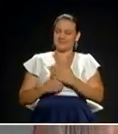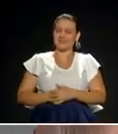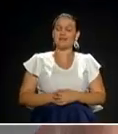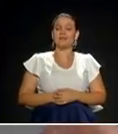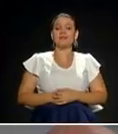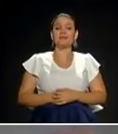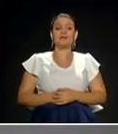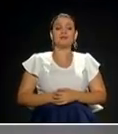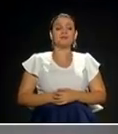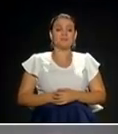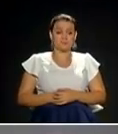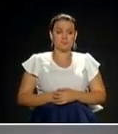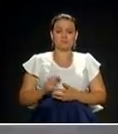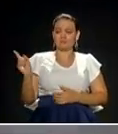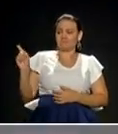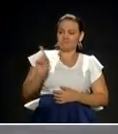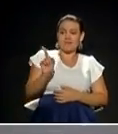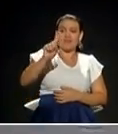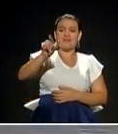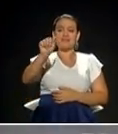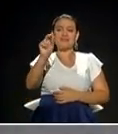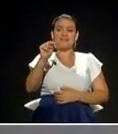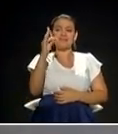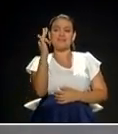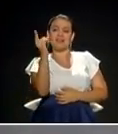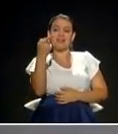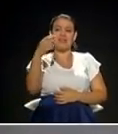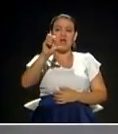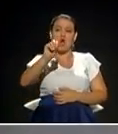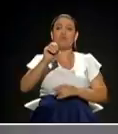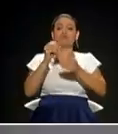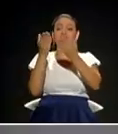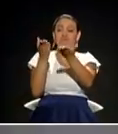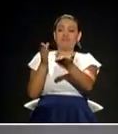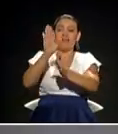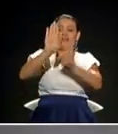ahora Santiago Gómez se la hace a Daniel Quintero. Es lo que queda.